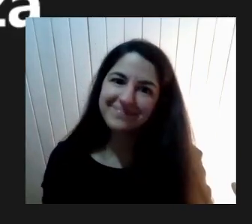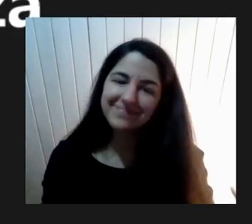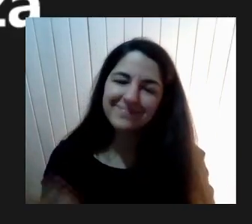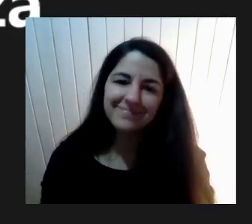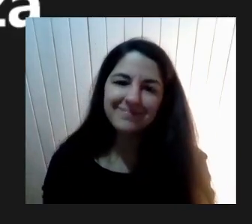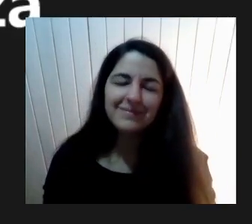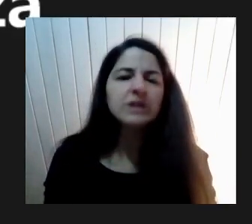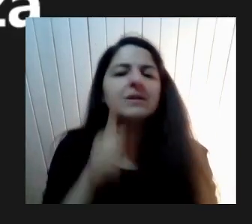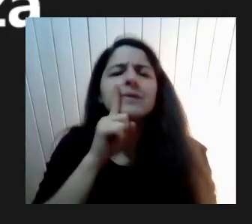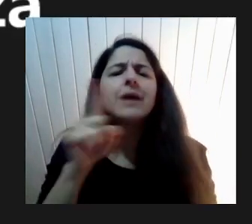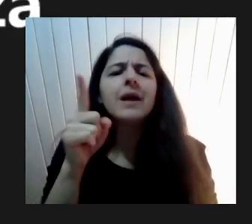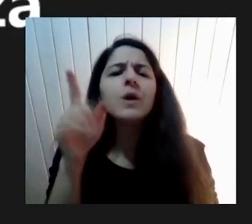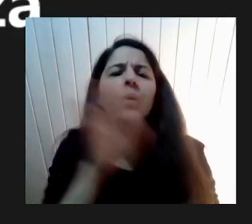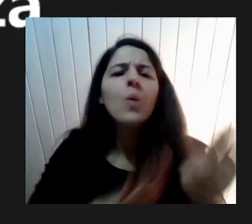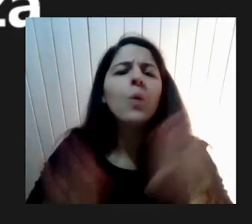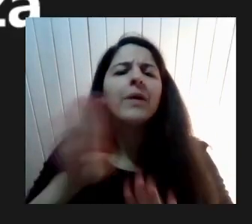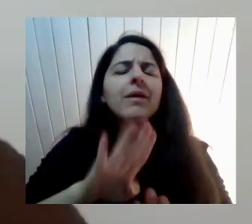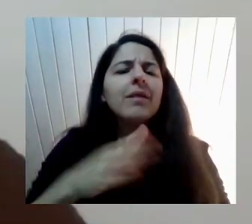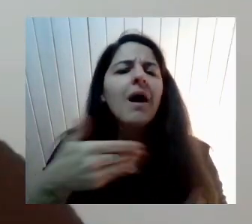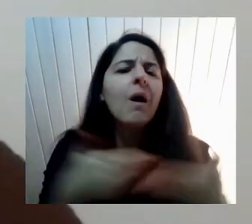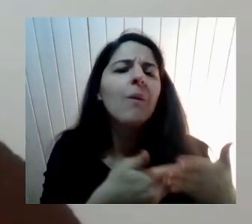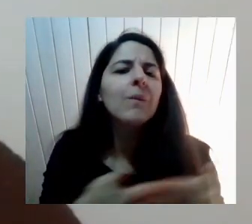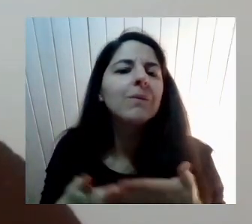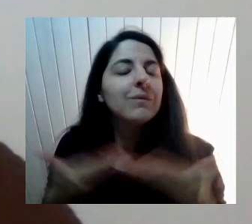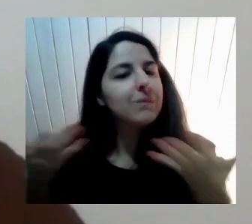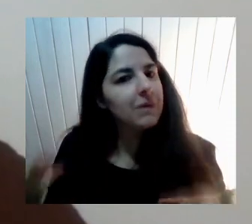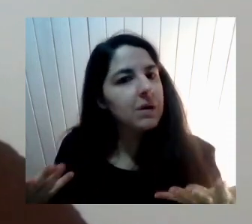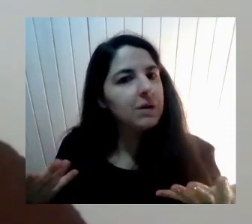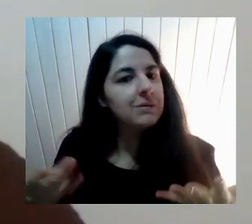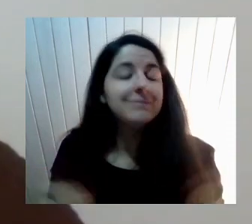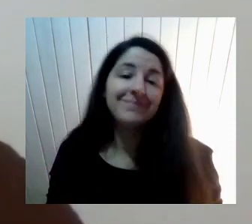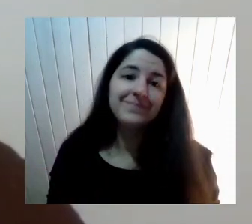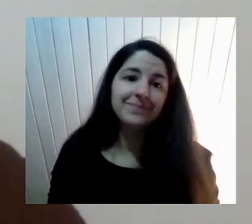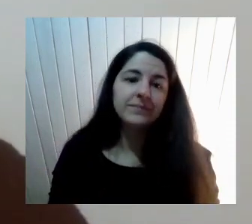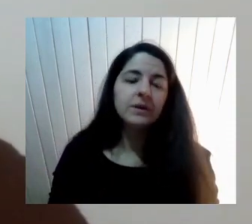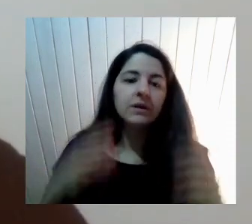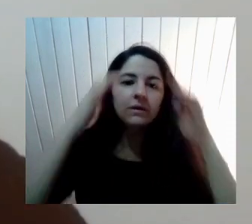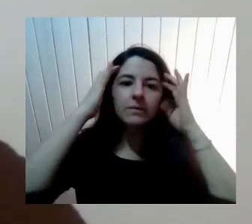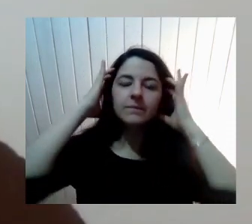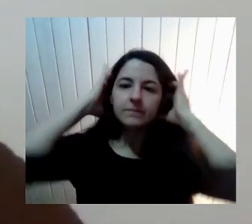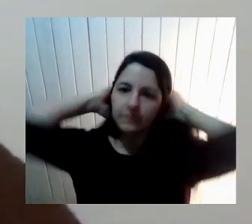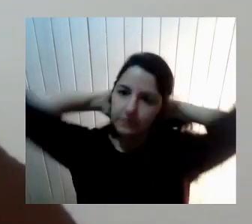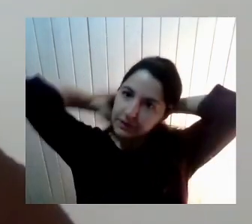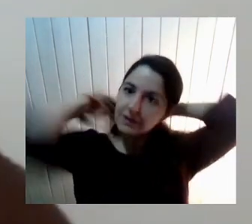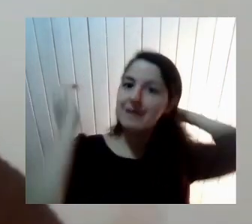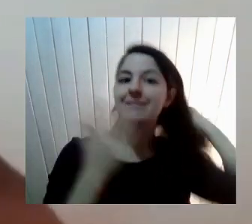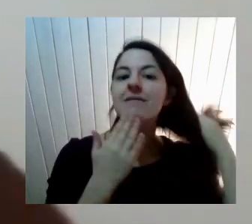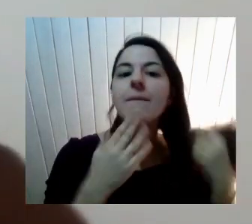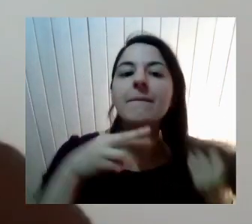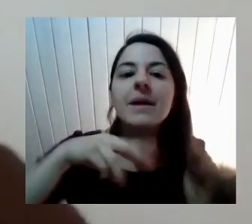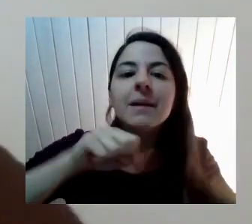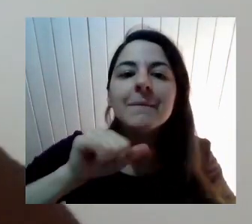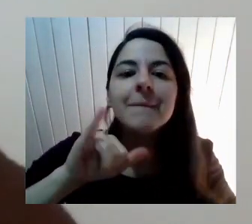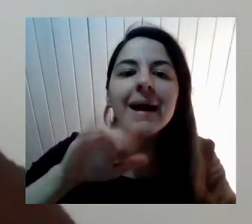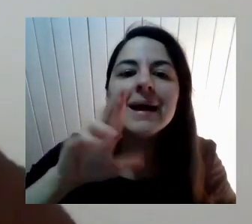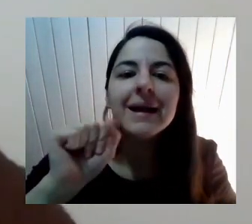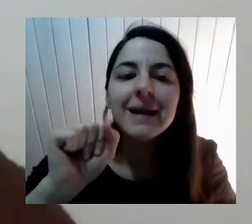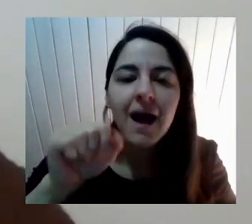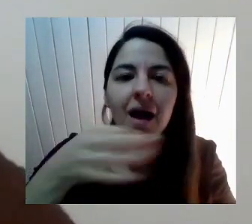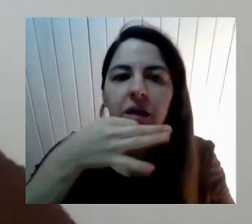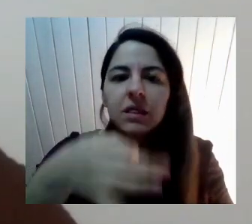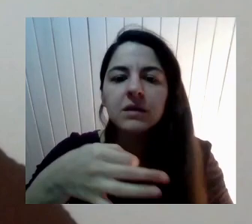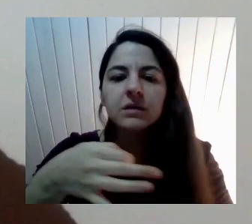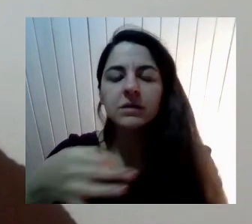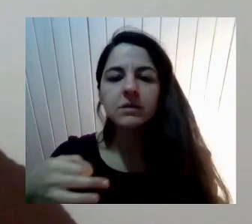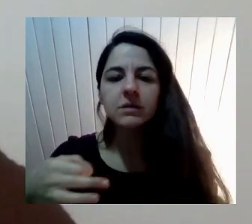A propósito De La Pregunta Mayra Ahí Entra Mucho En Discusión Y Qué Bueno Que Lo Mencionas Porque Lo Había Notado Y Entre Tanta Cosas Ahí Que Uno Trata